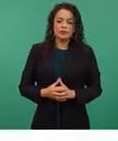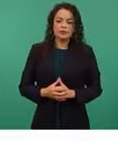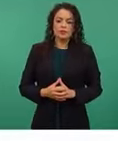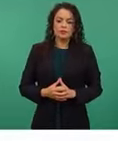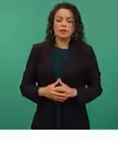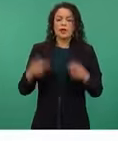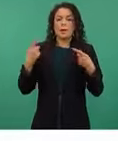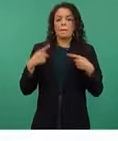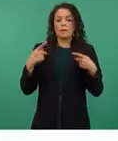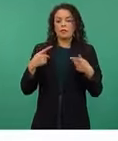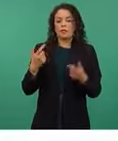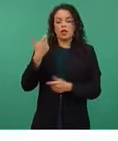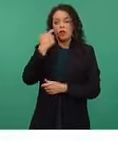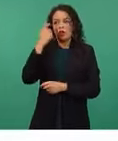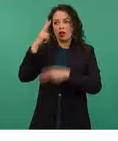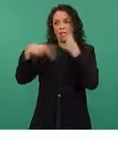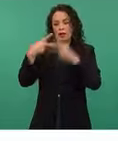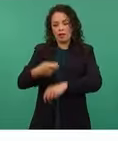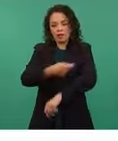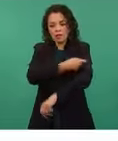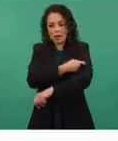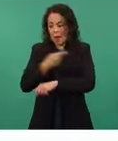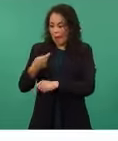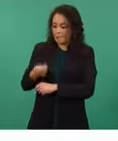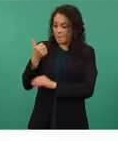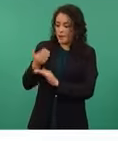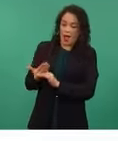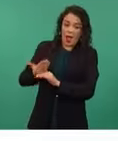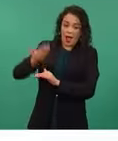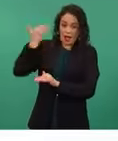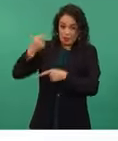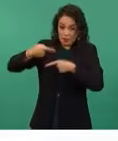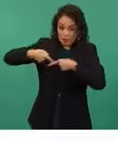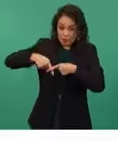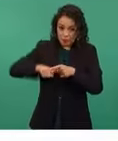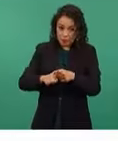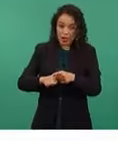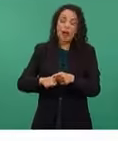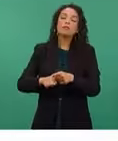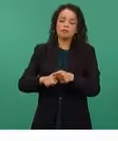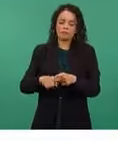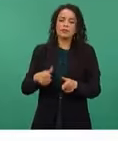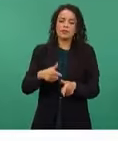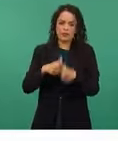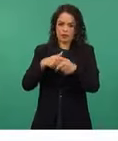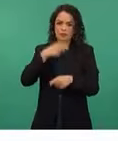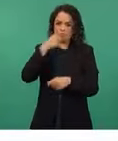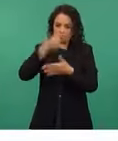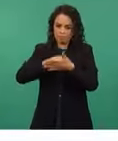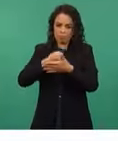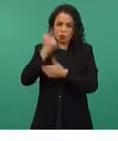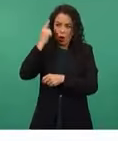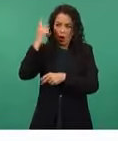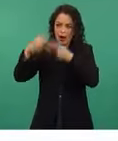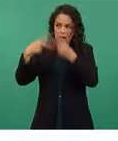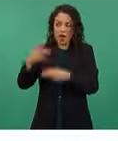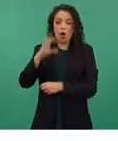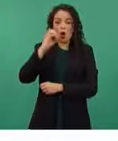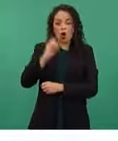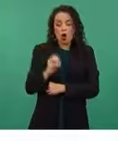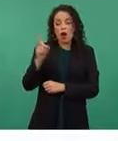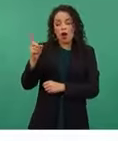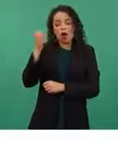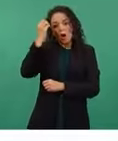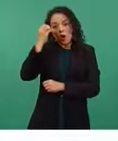rezagaron o que no desearon vacunarse de inicio, seguirles insistiendo que lo hagan y ojalá decidan hacerlo. Termino